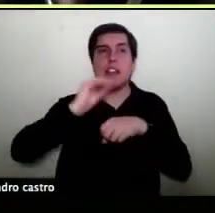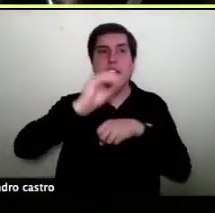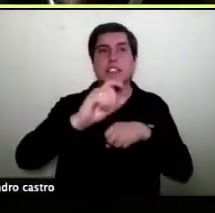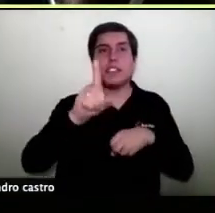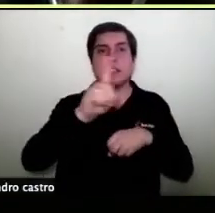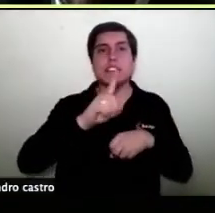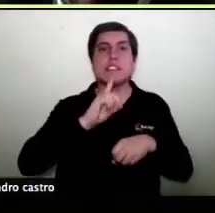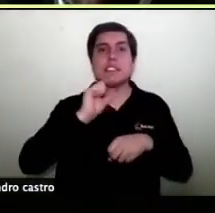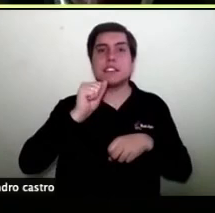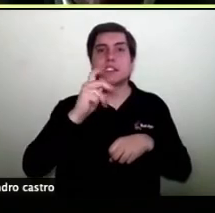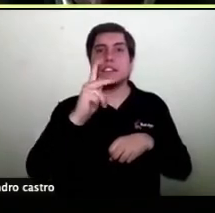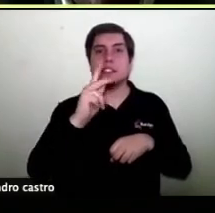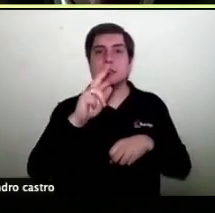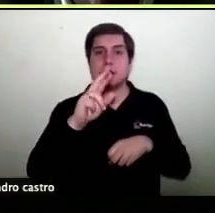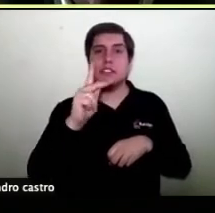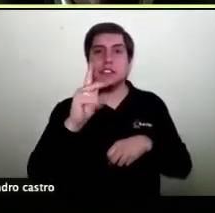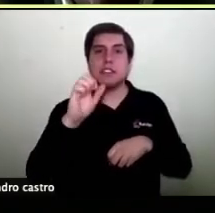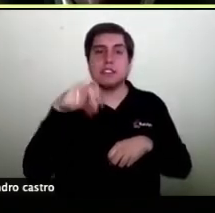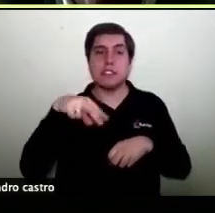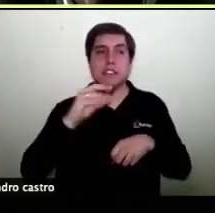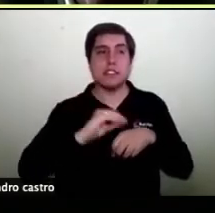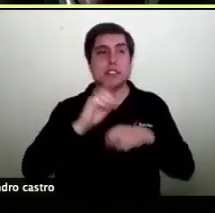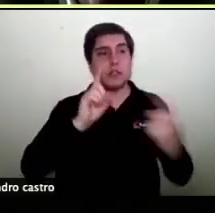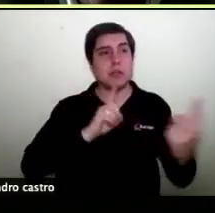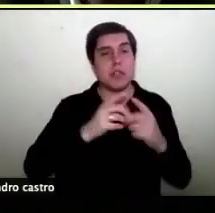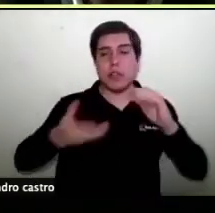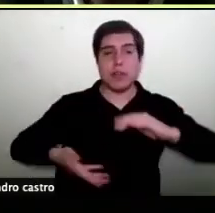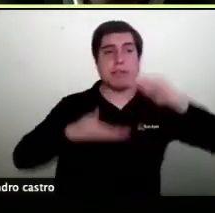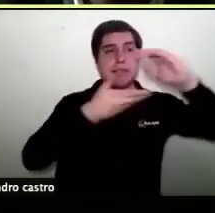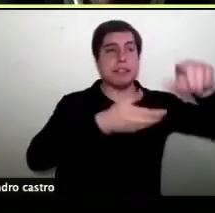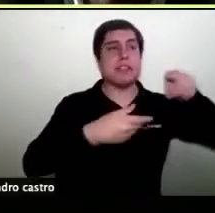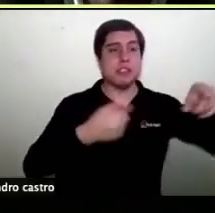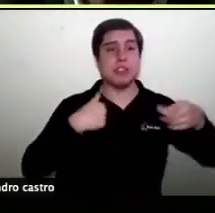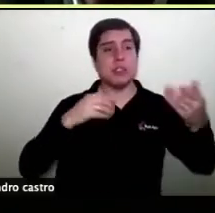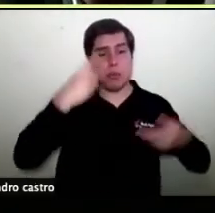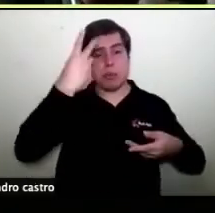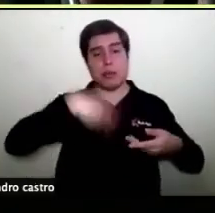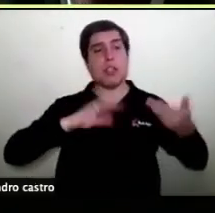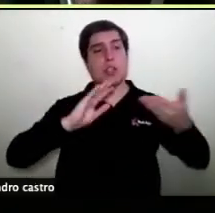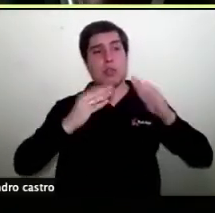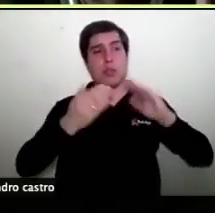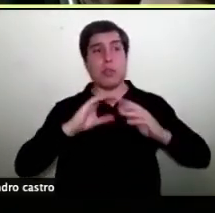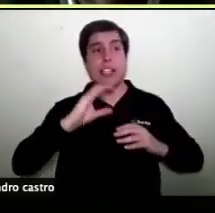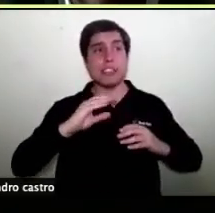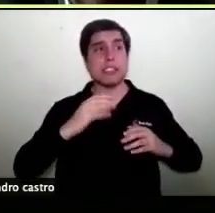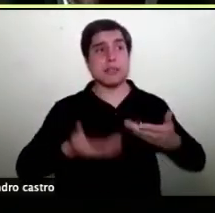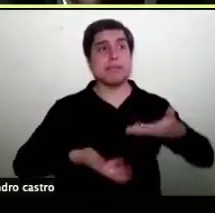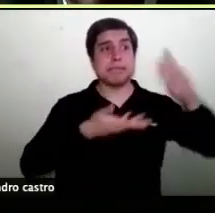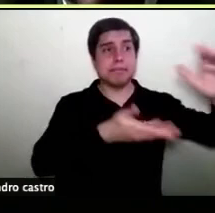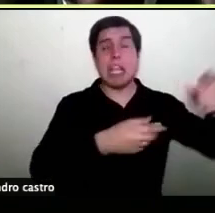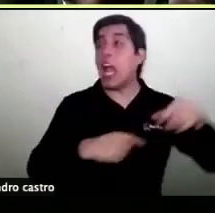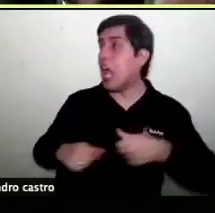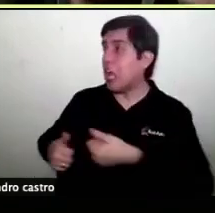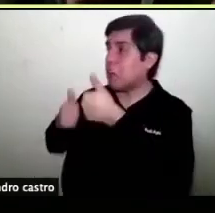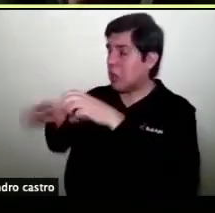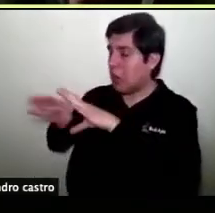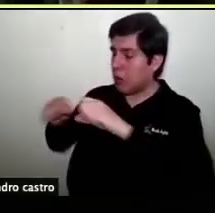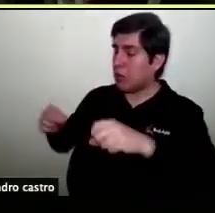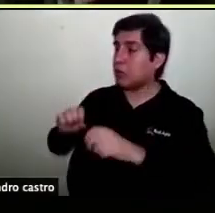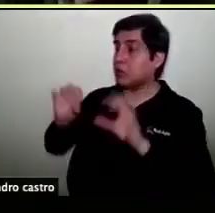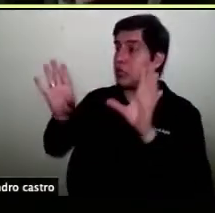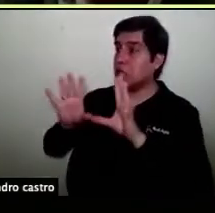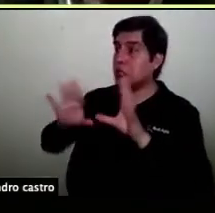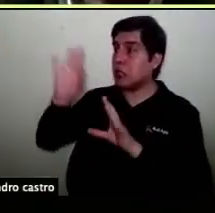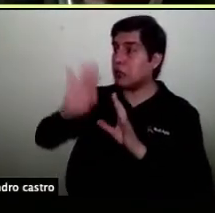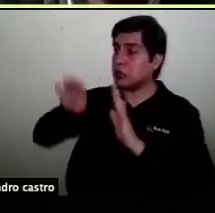descuento cuando tú vas a Starken se lo puedas despachar mucho mejor o mucho más económico para esa persona y además tiene la